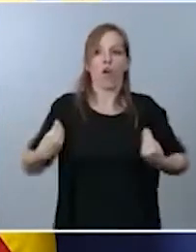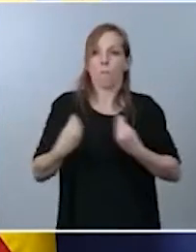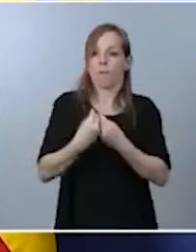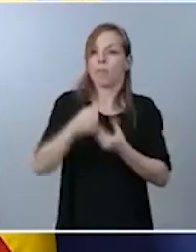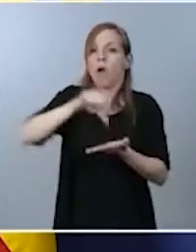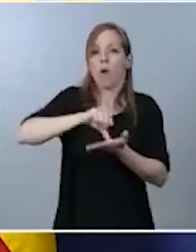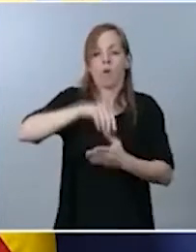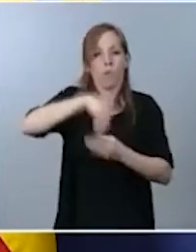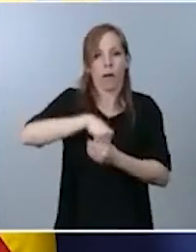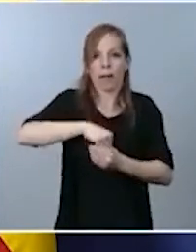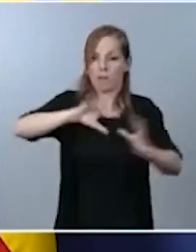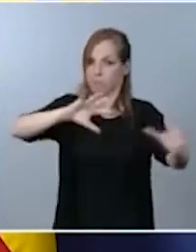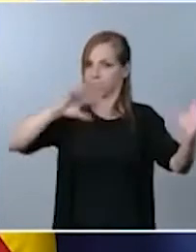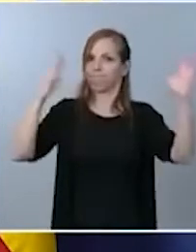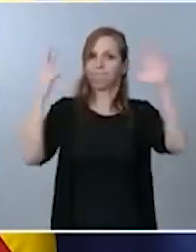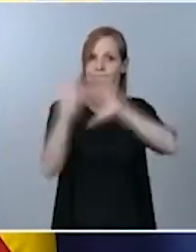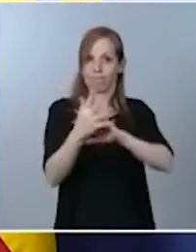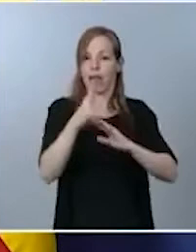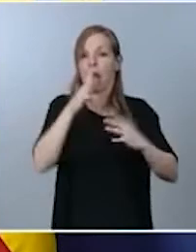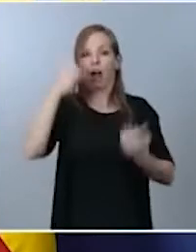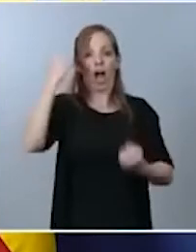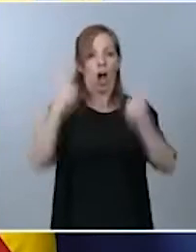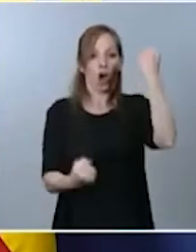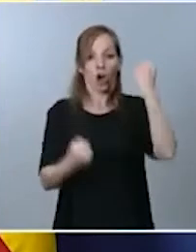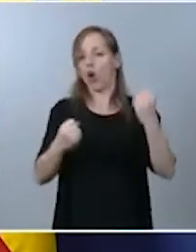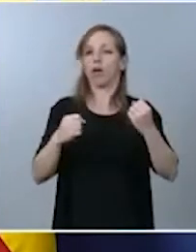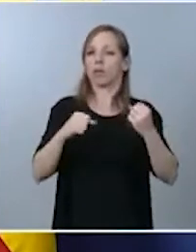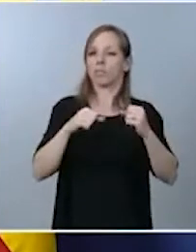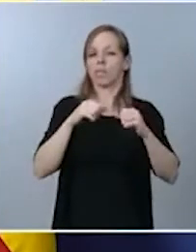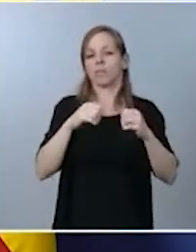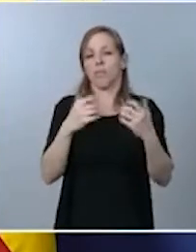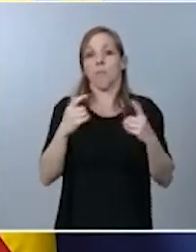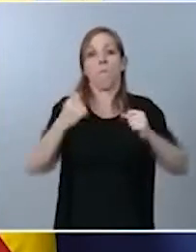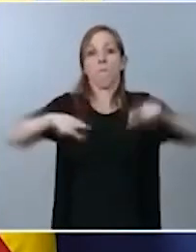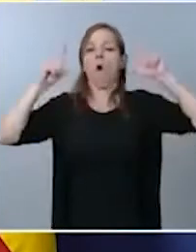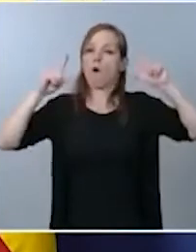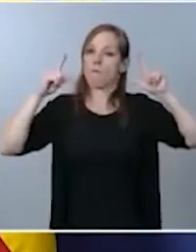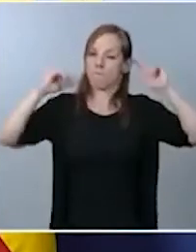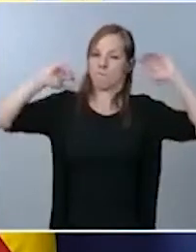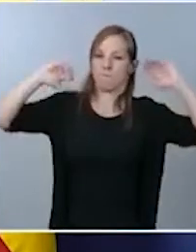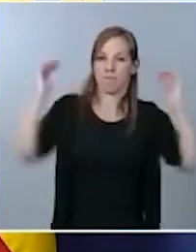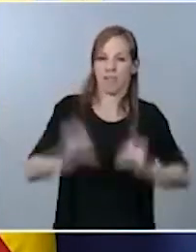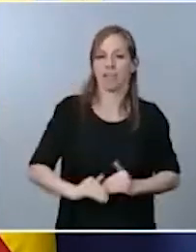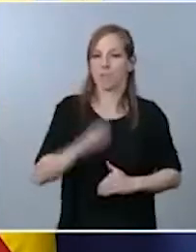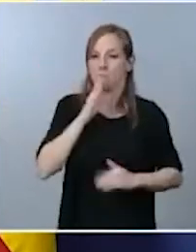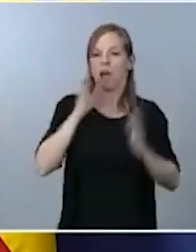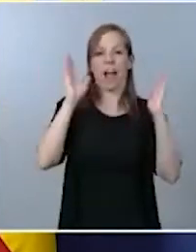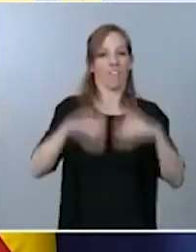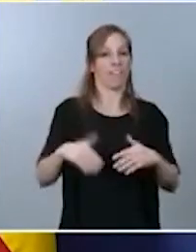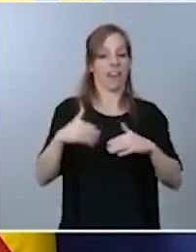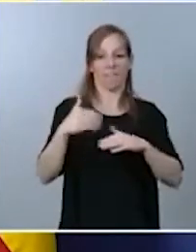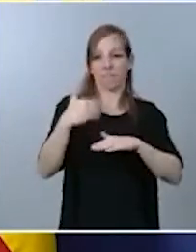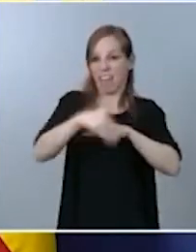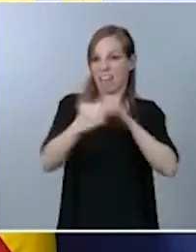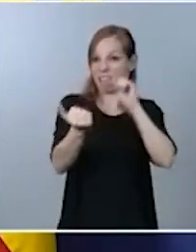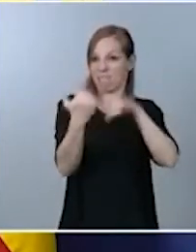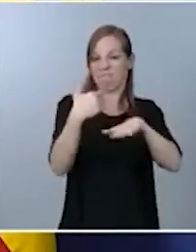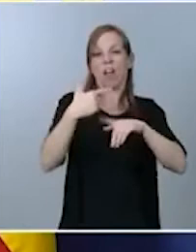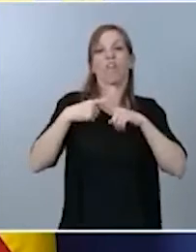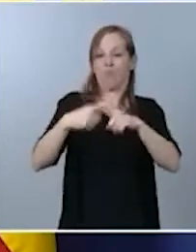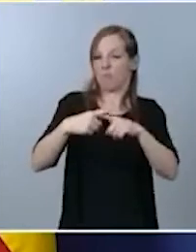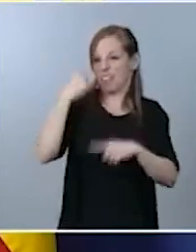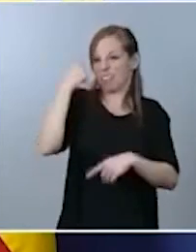coches han perdido mucho protagonismo al verse obligados a compartir la calle, como todos lo vemos y lo observamos, con motocicletas,